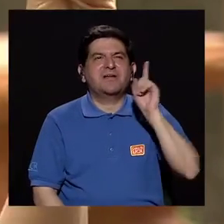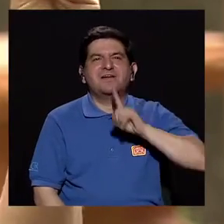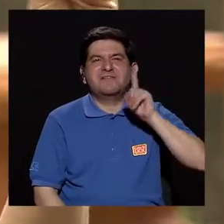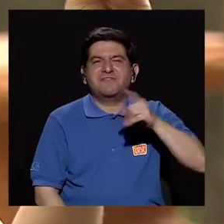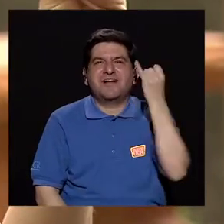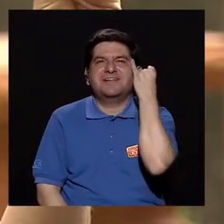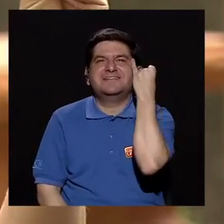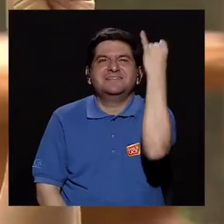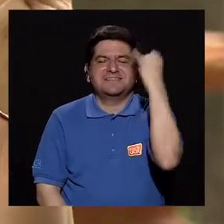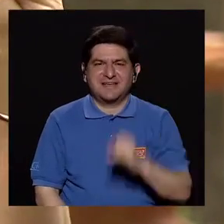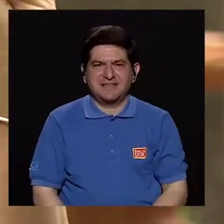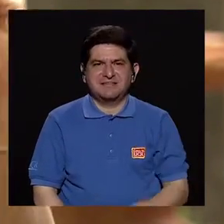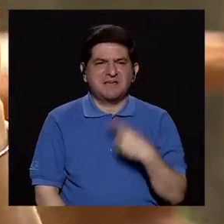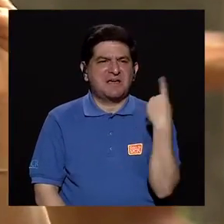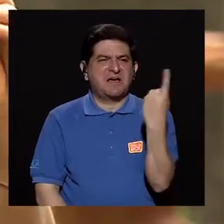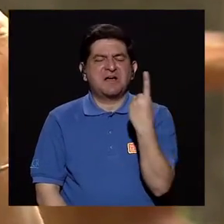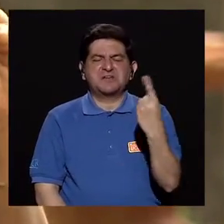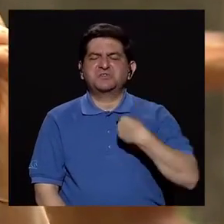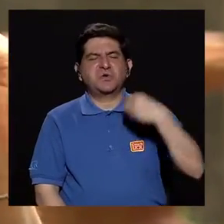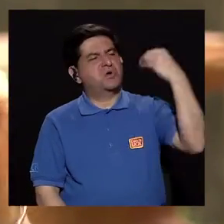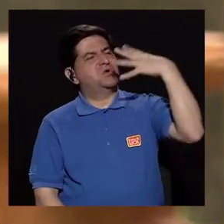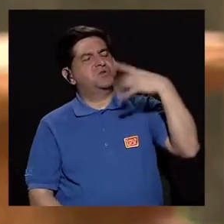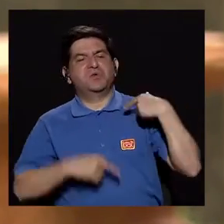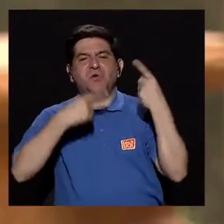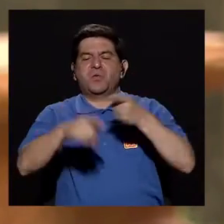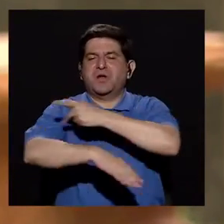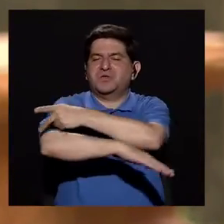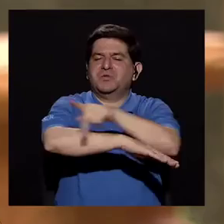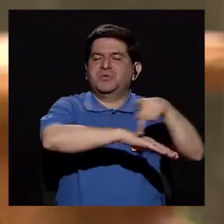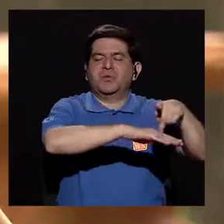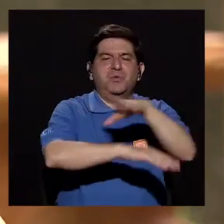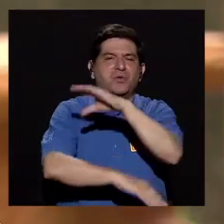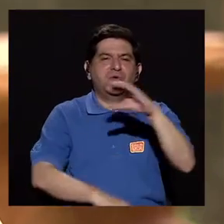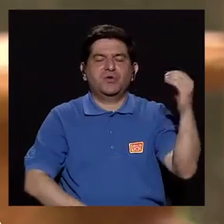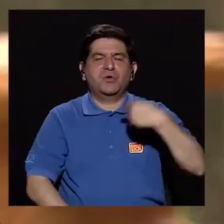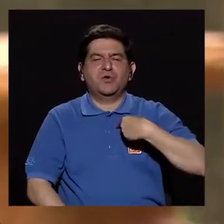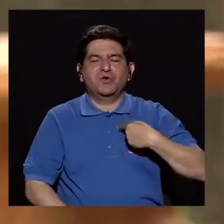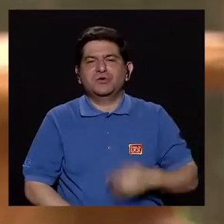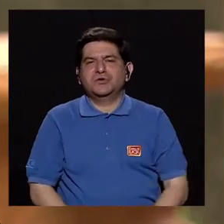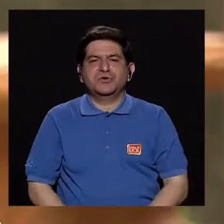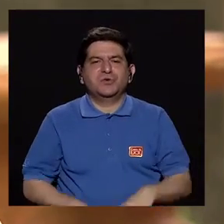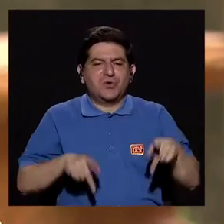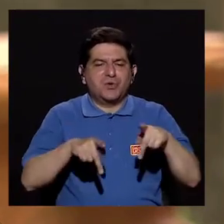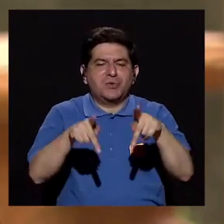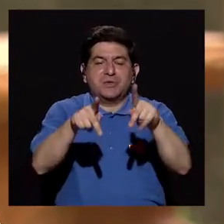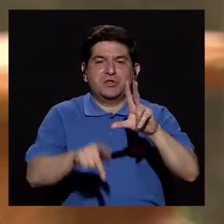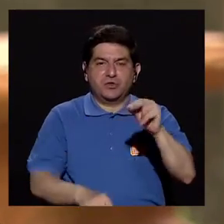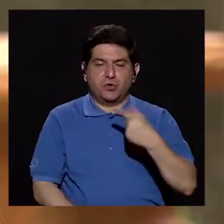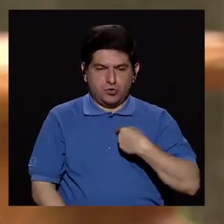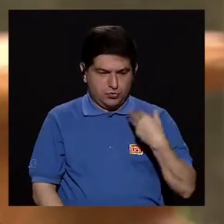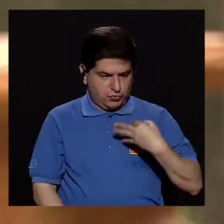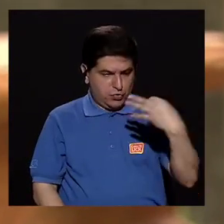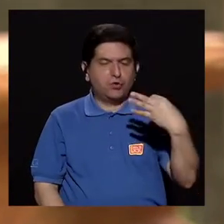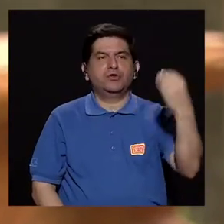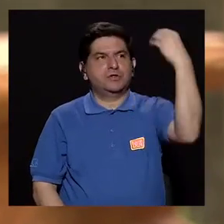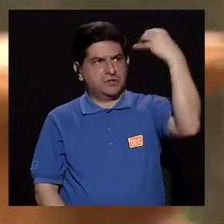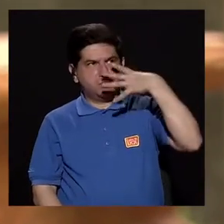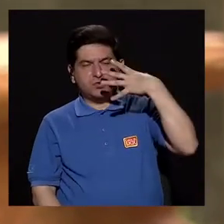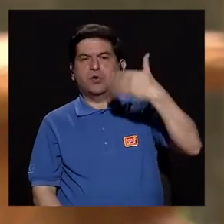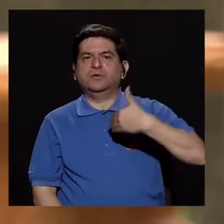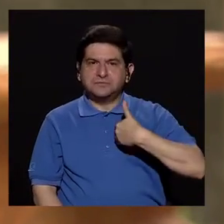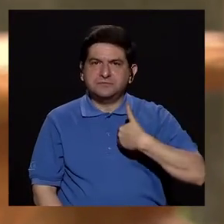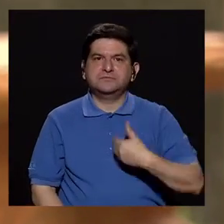falsa idea de solo me asoleo cuando voy a la playa, solo me asoleo cuando voy a pasear. Pero no, yo me asoleo todos los días.